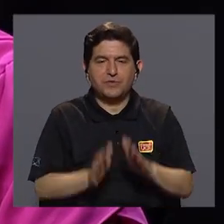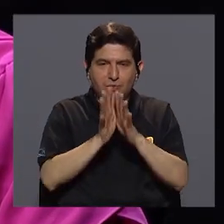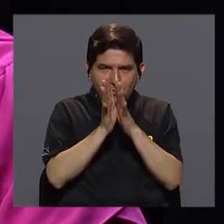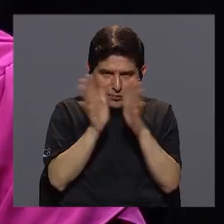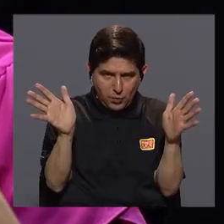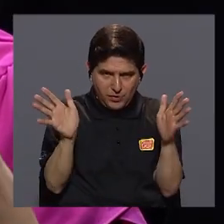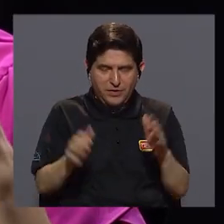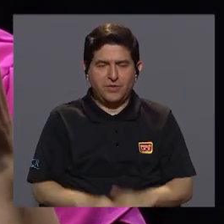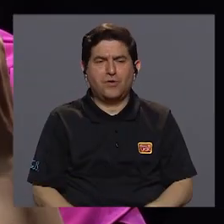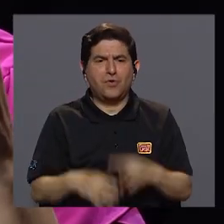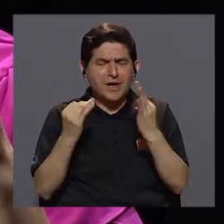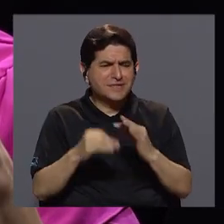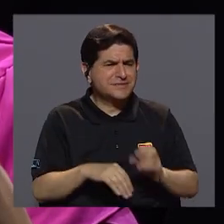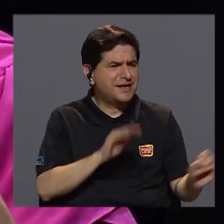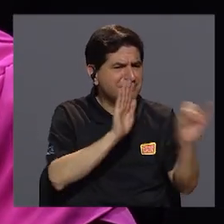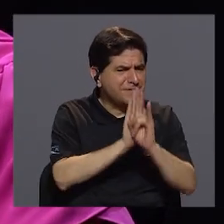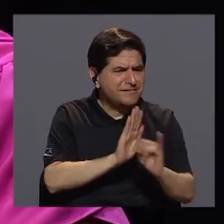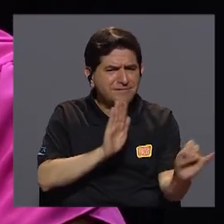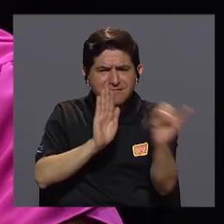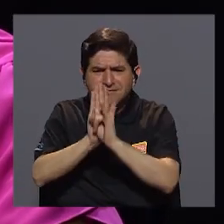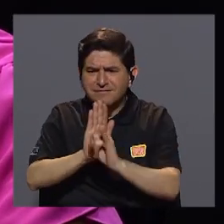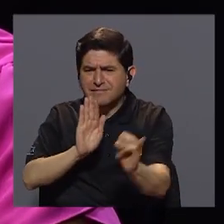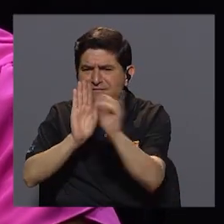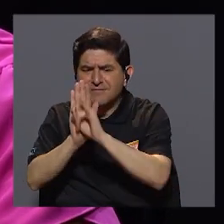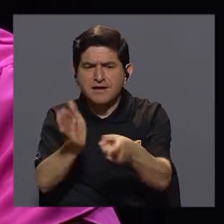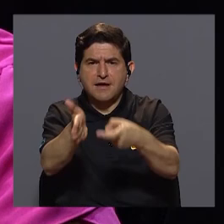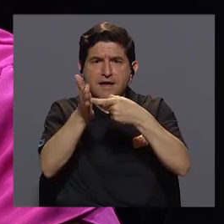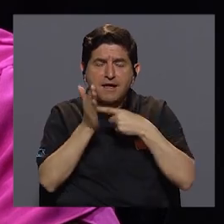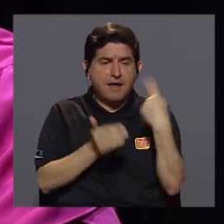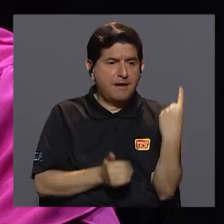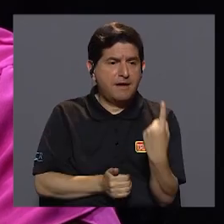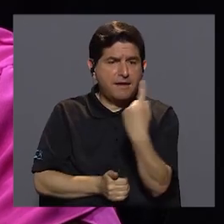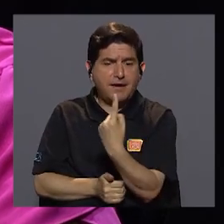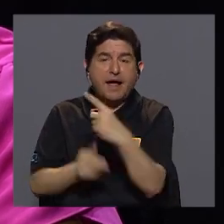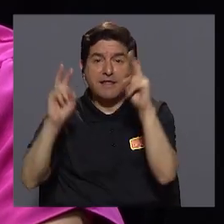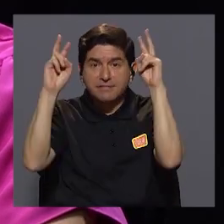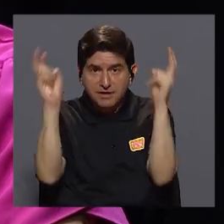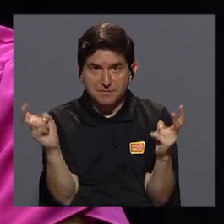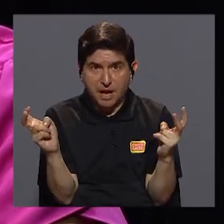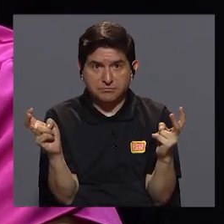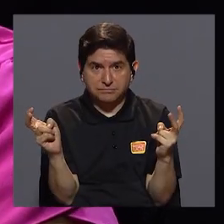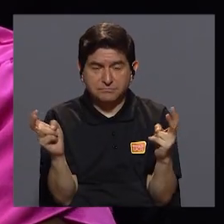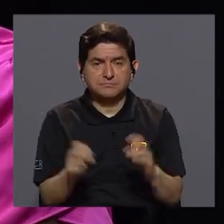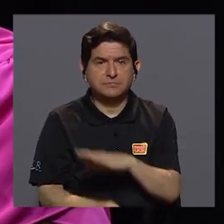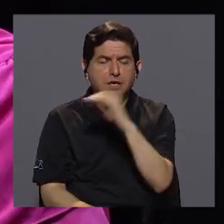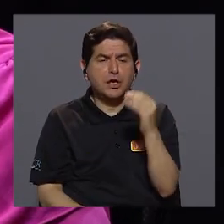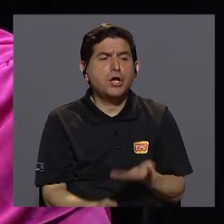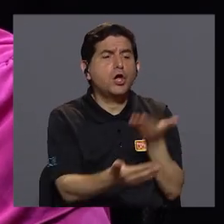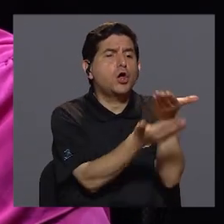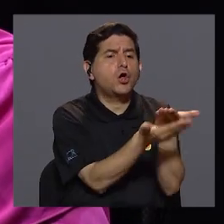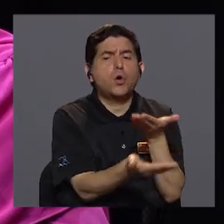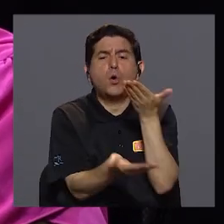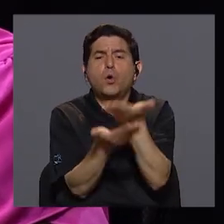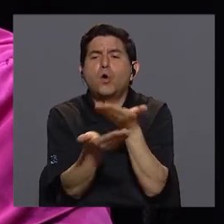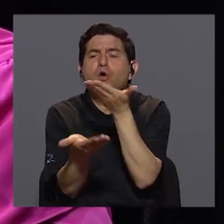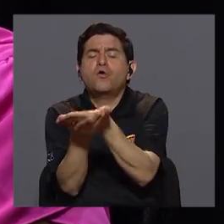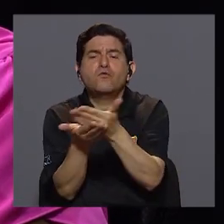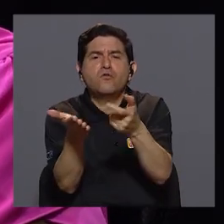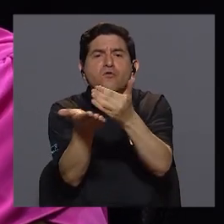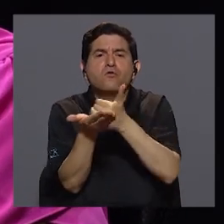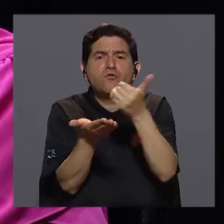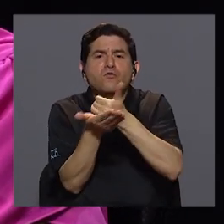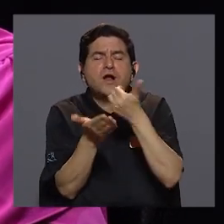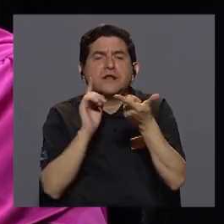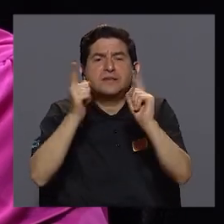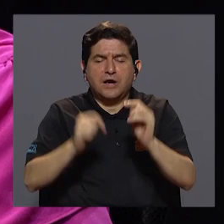que busca es poder identificar cuáles son las demandas en cada uno de estos temas, cuál es la oferta de recursos, o sea, cómo